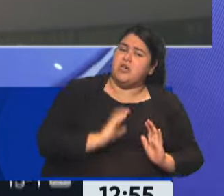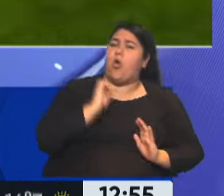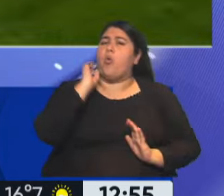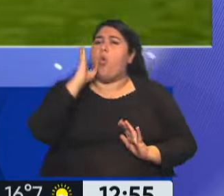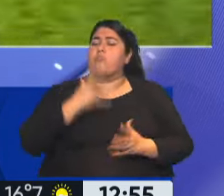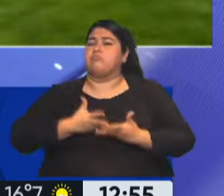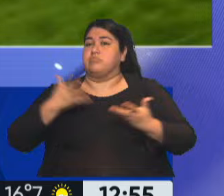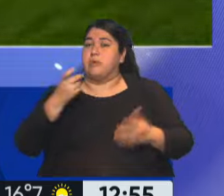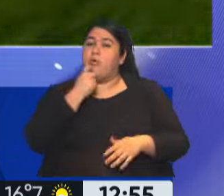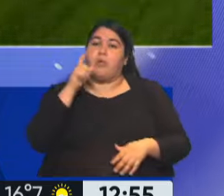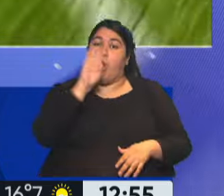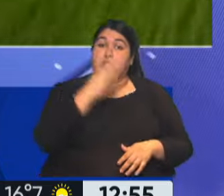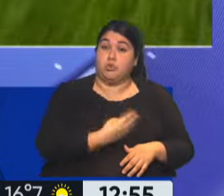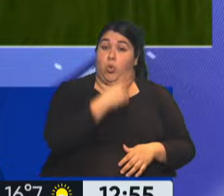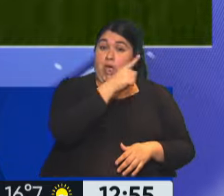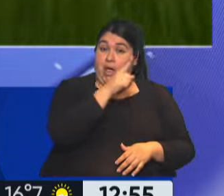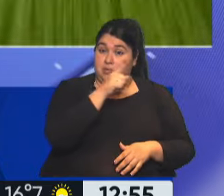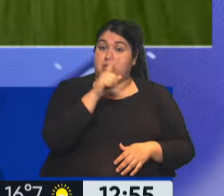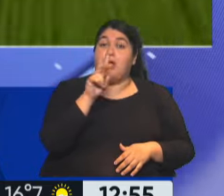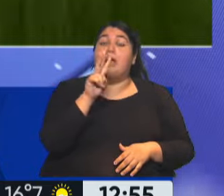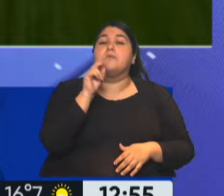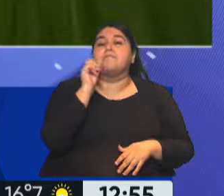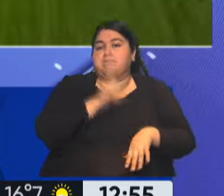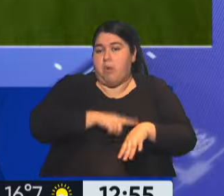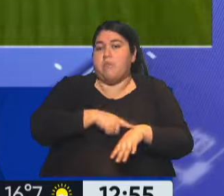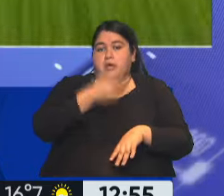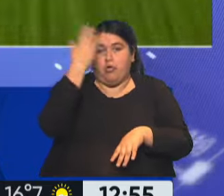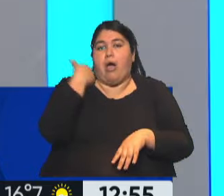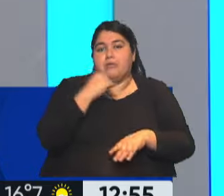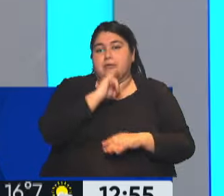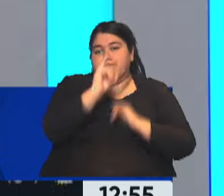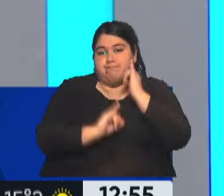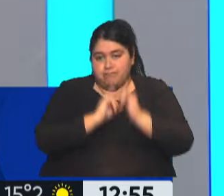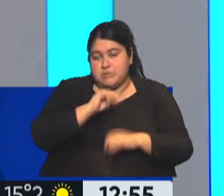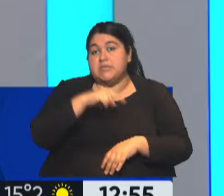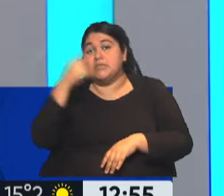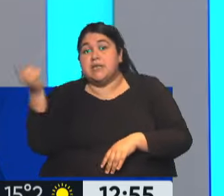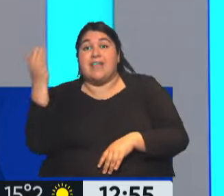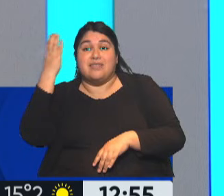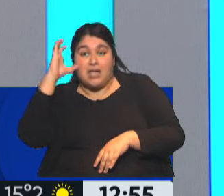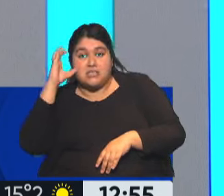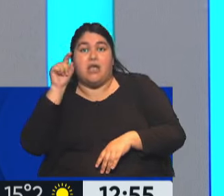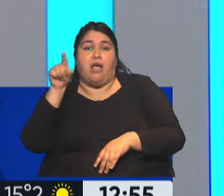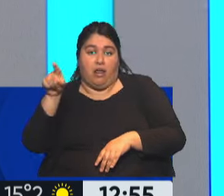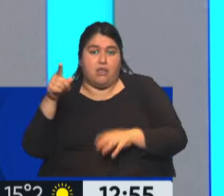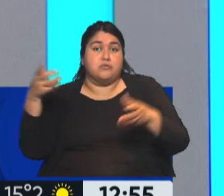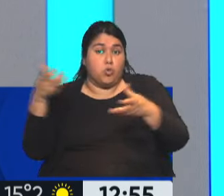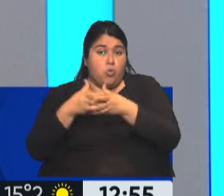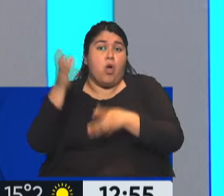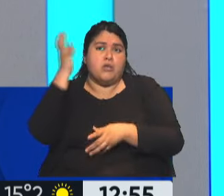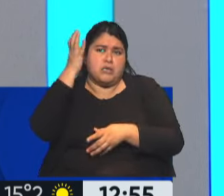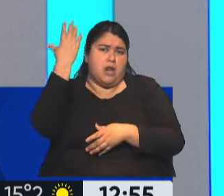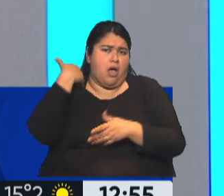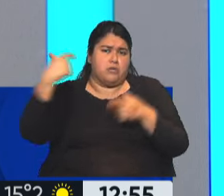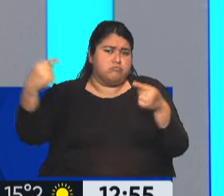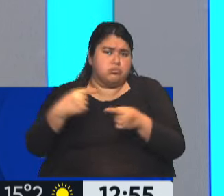el caso de Estudiantes de la Plata con Verón, en algún que otro momento lo ha deslizado. Talleres de Córdoba enfrentado ya hace mucho